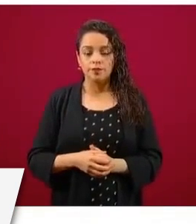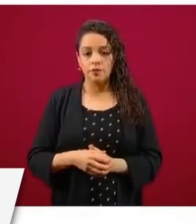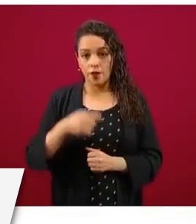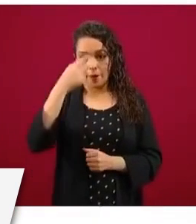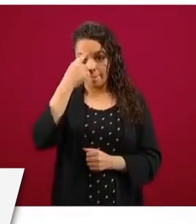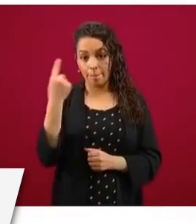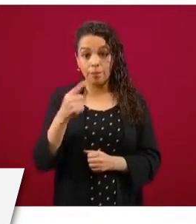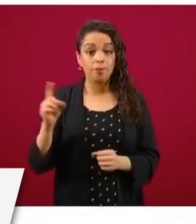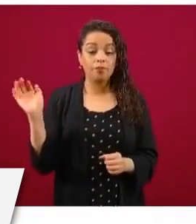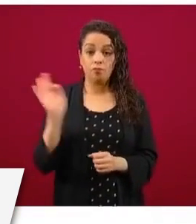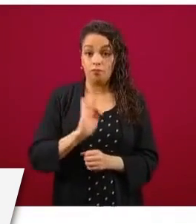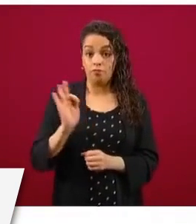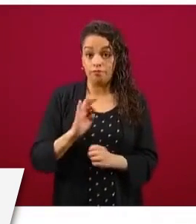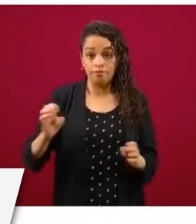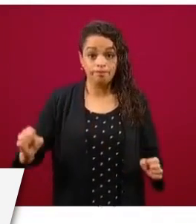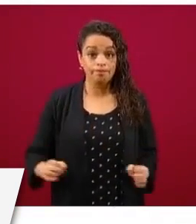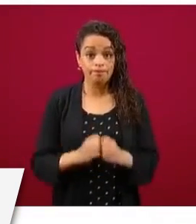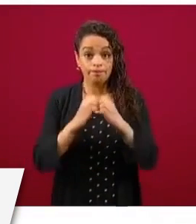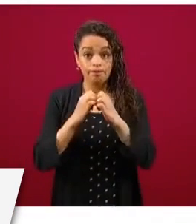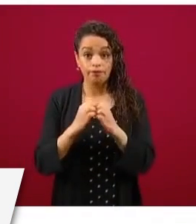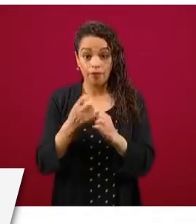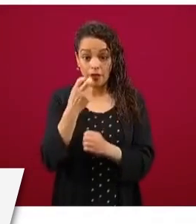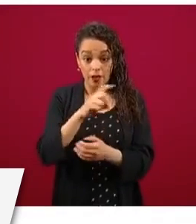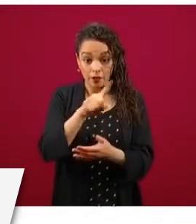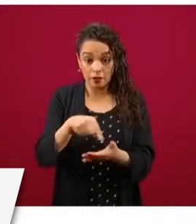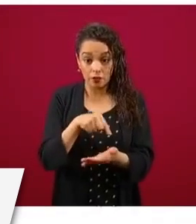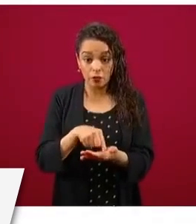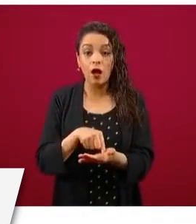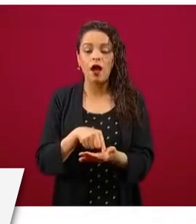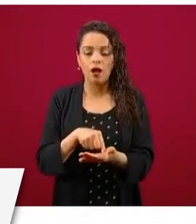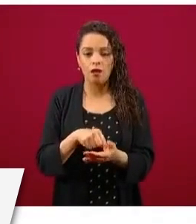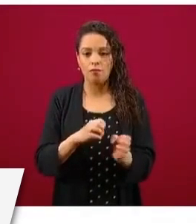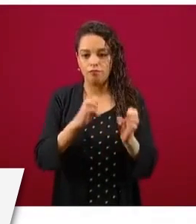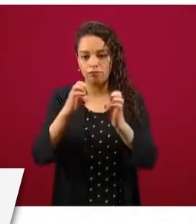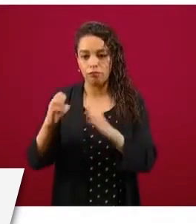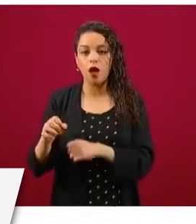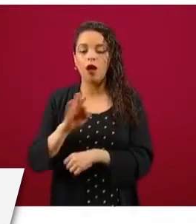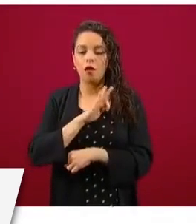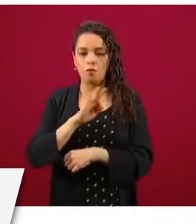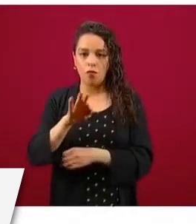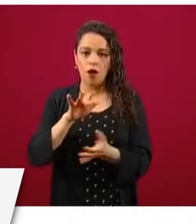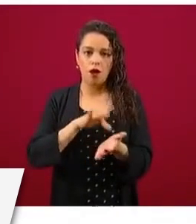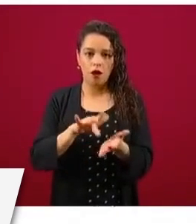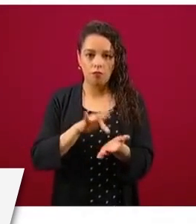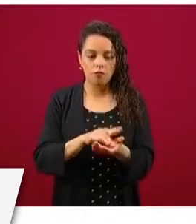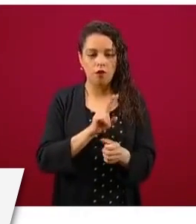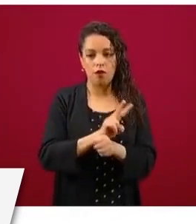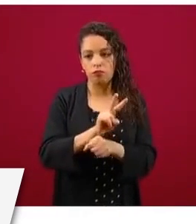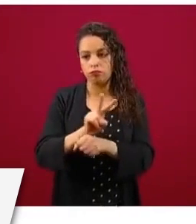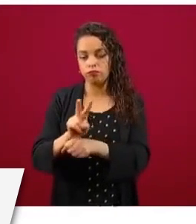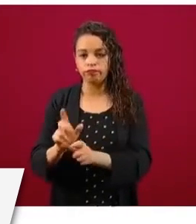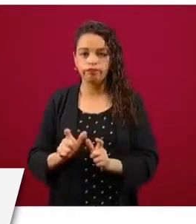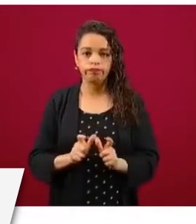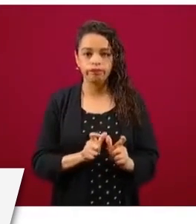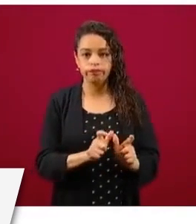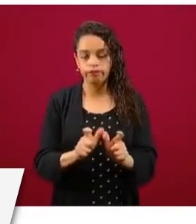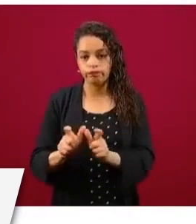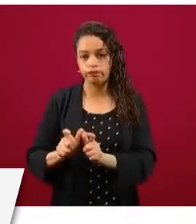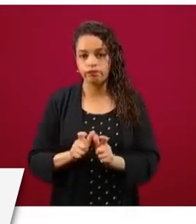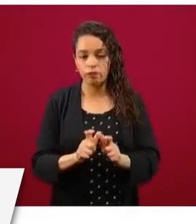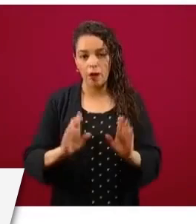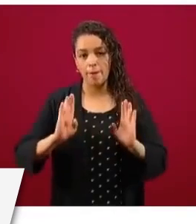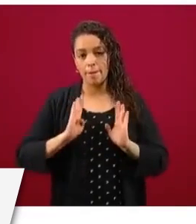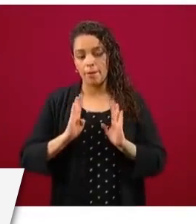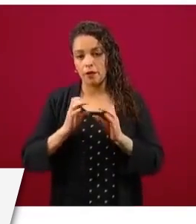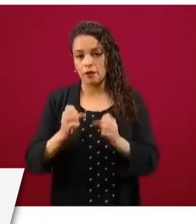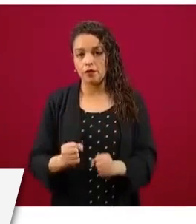responder a una contingencia dentro de la instalación, resguardan las áreas sensibles, establecen puestos militares